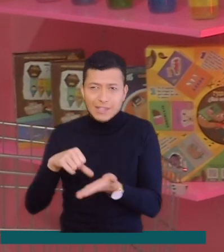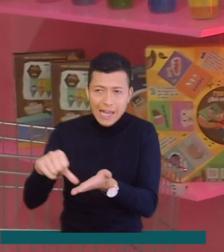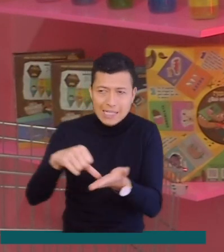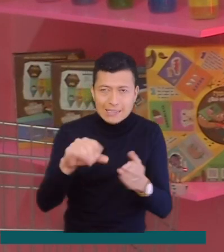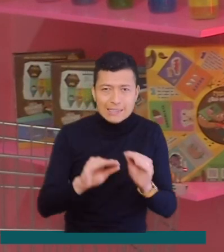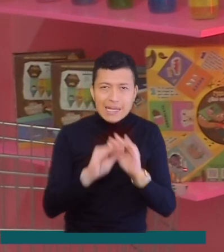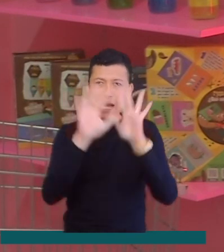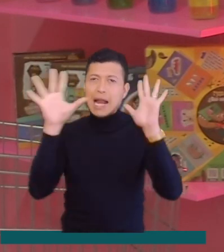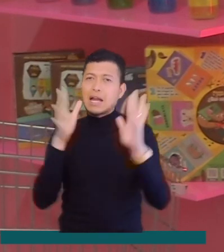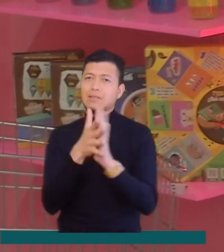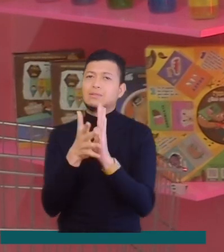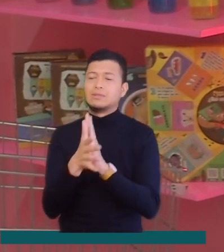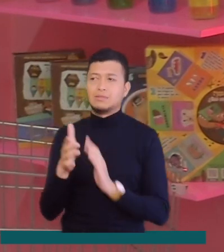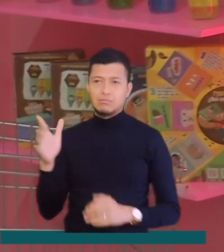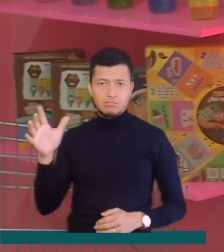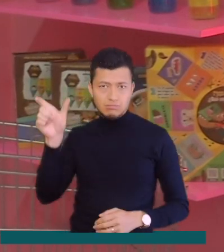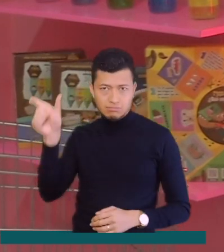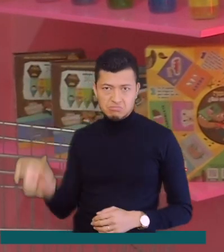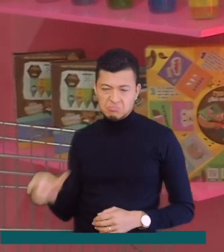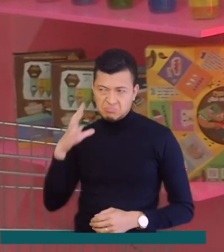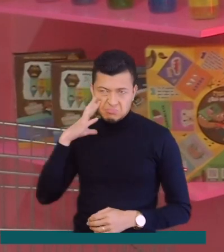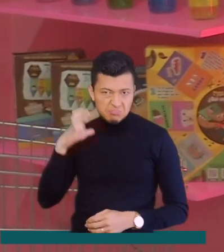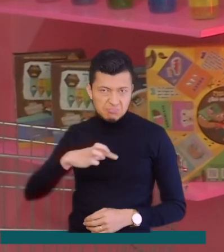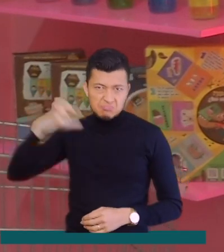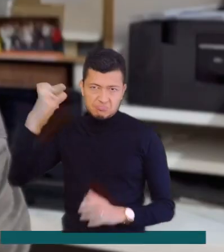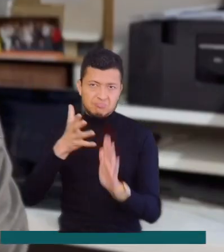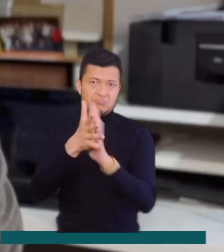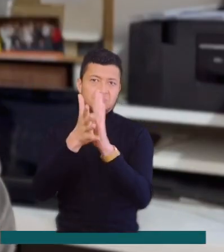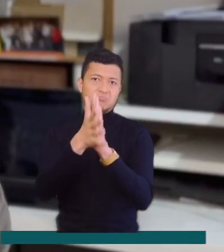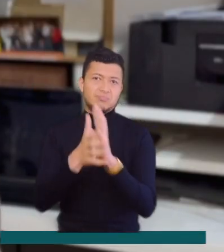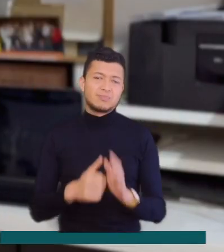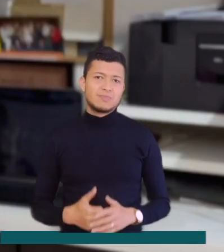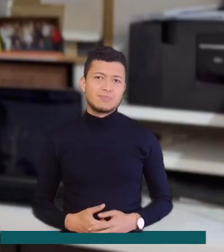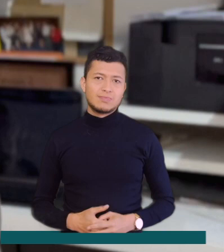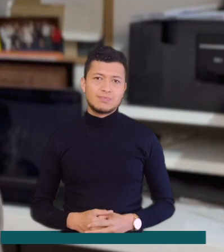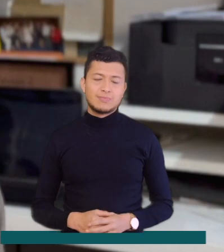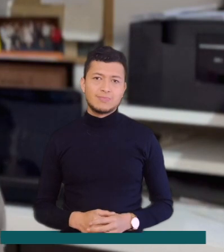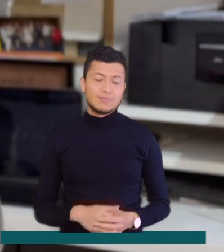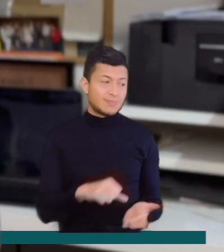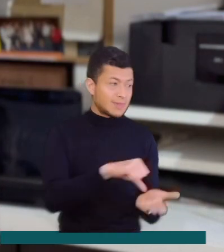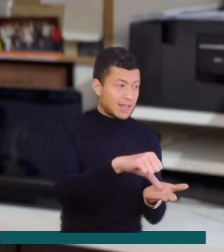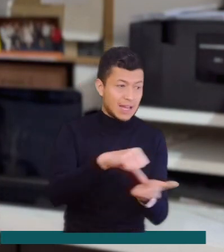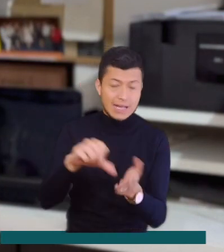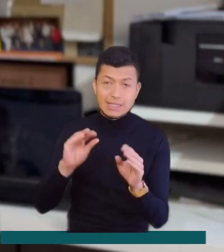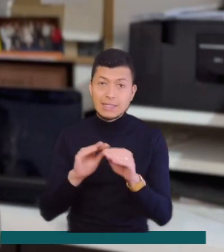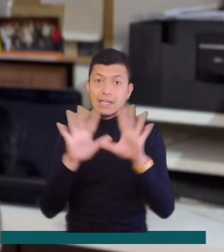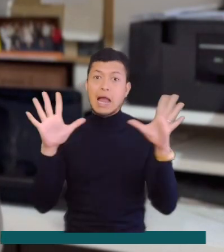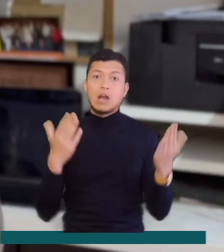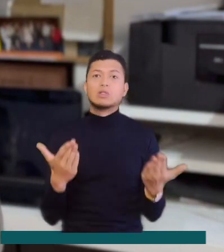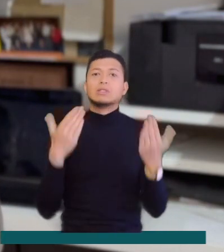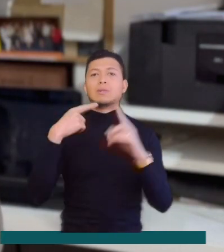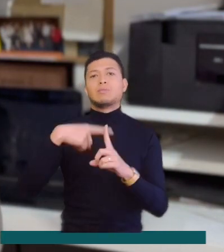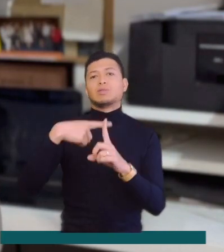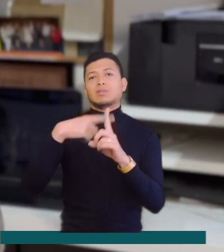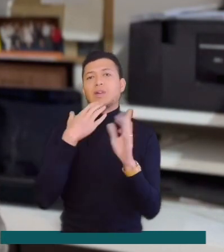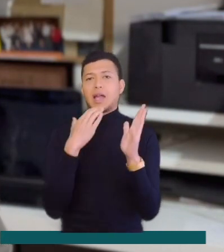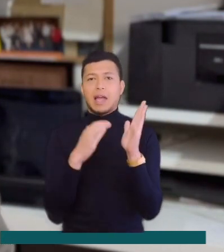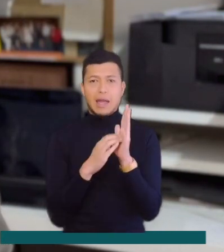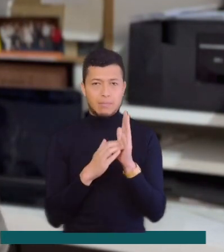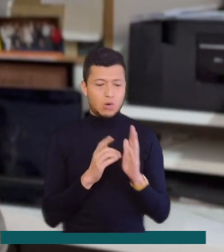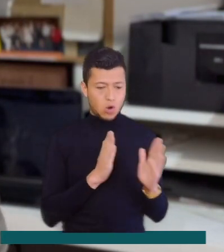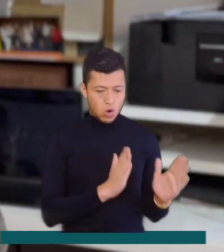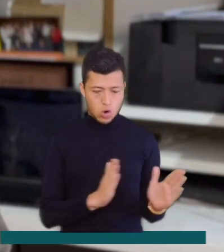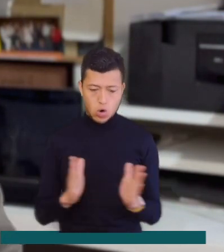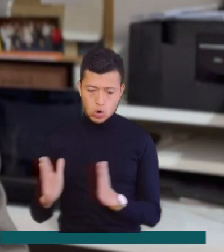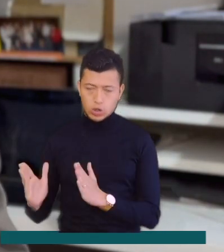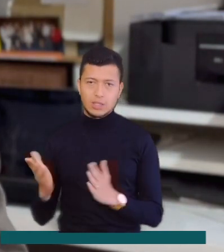nuestros gastos claros, llamamos a un experto en el tema. Tener claros nuestros gastos nos dan muchas ventajas, como por ejemplo estar